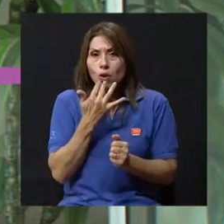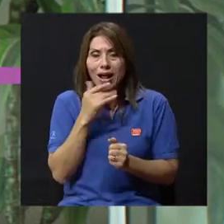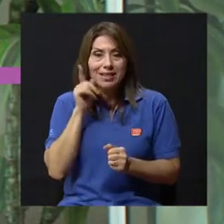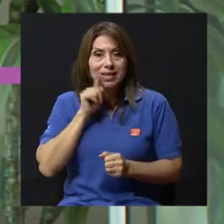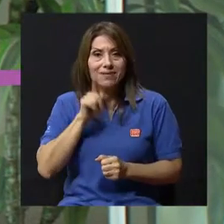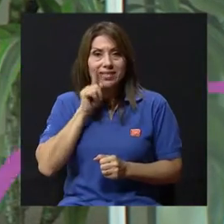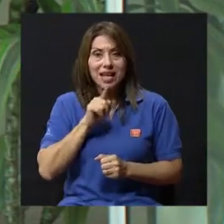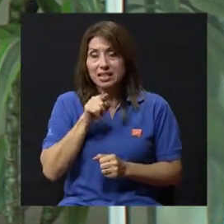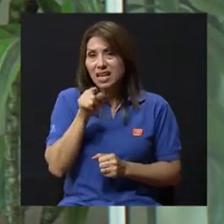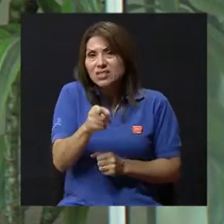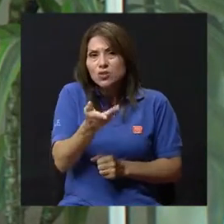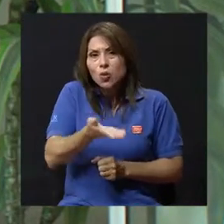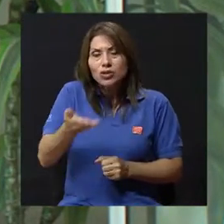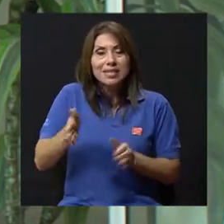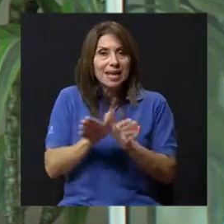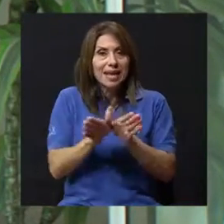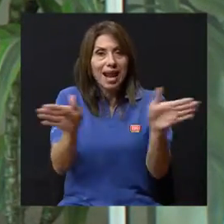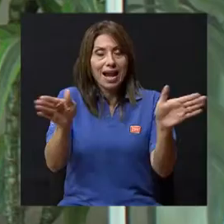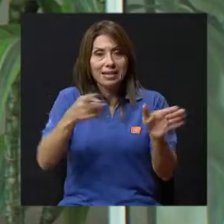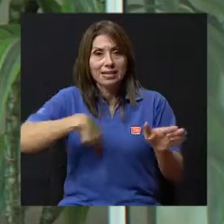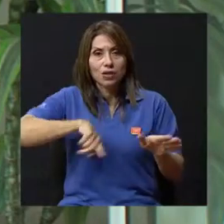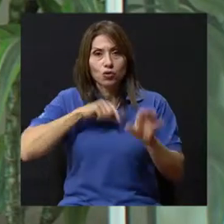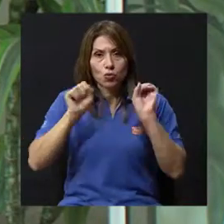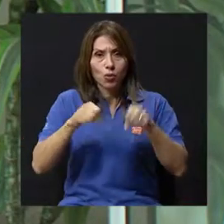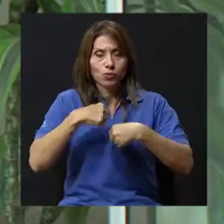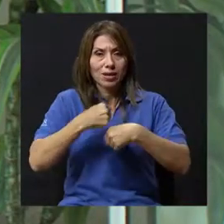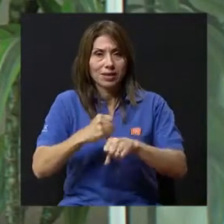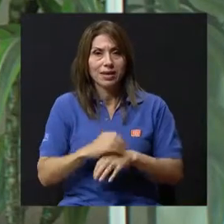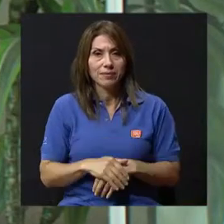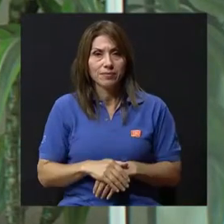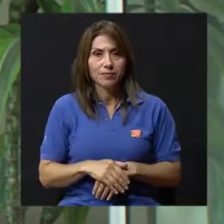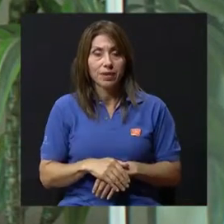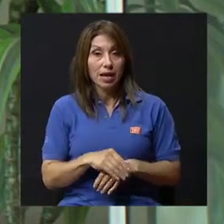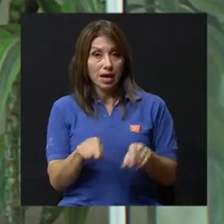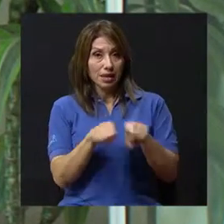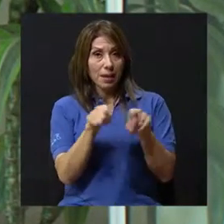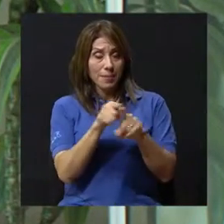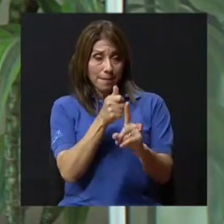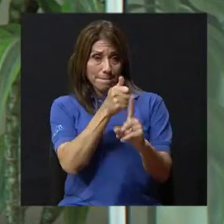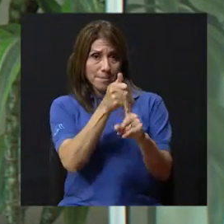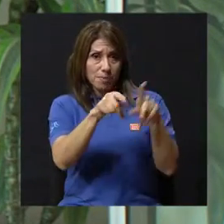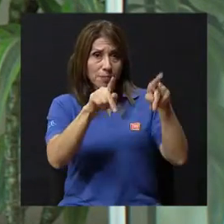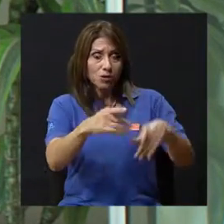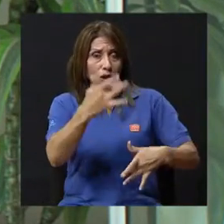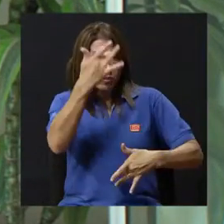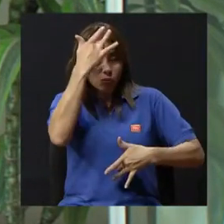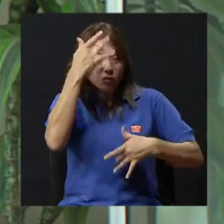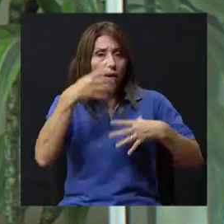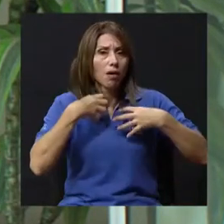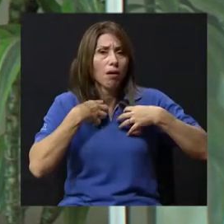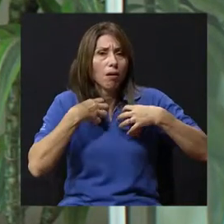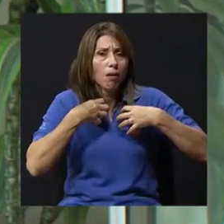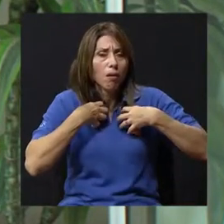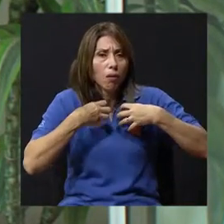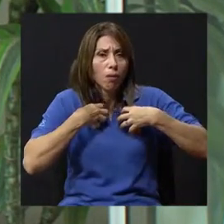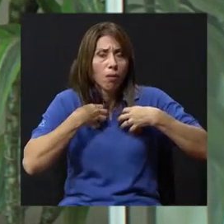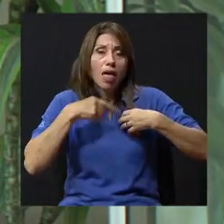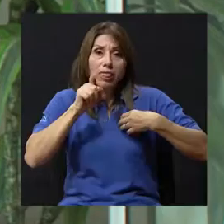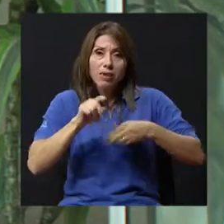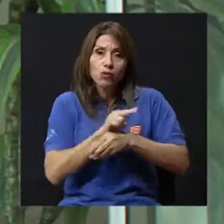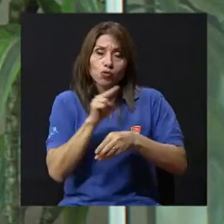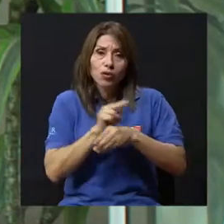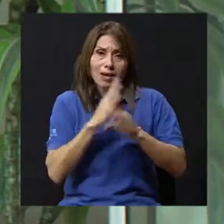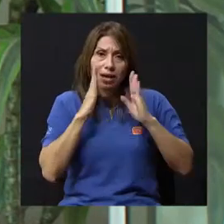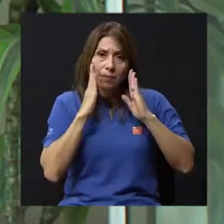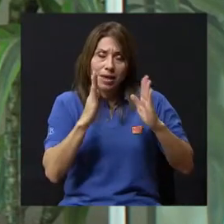hacer y con eso, aparte del paciente asmático, que debe utilizar el tratamiento preventivo, son las